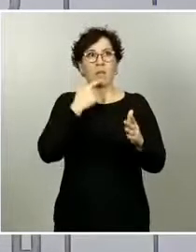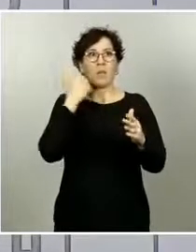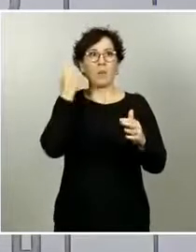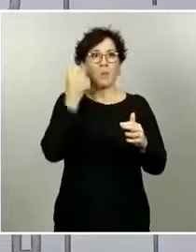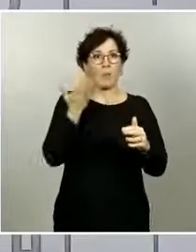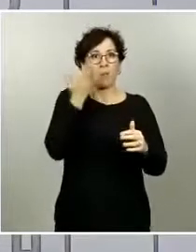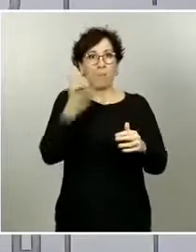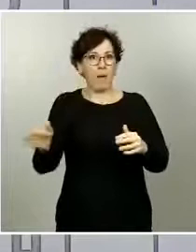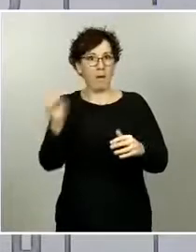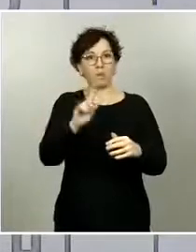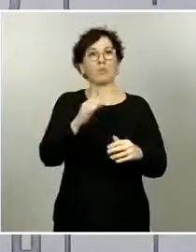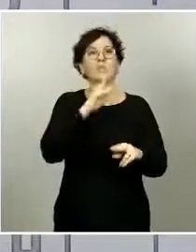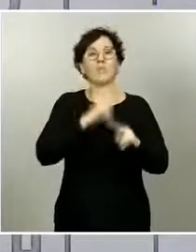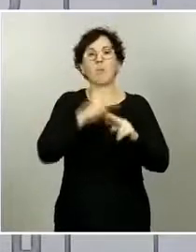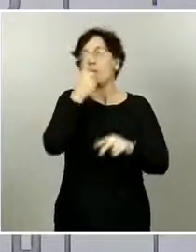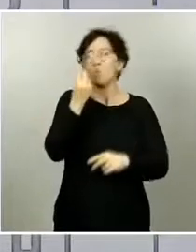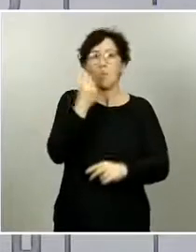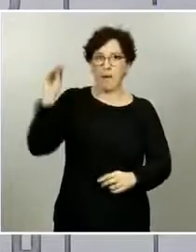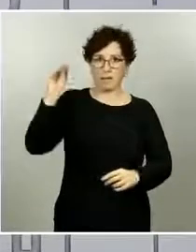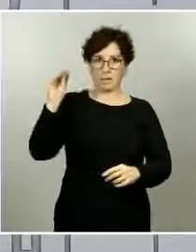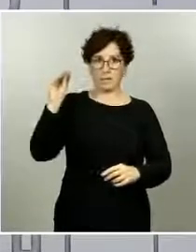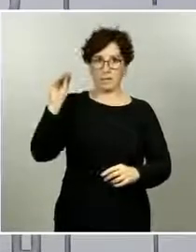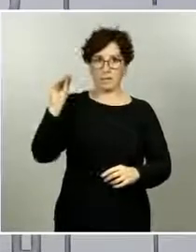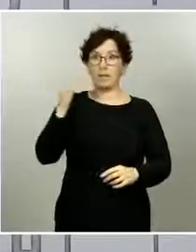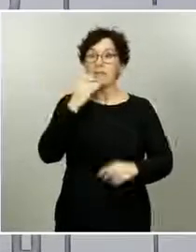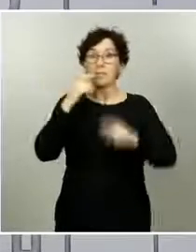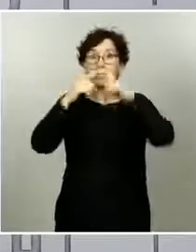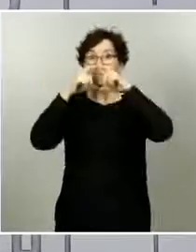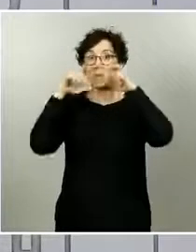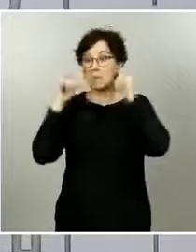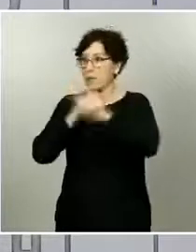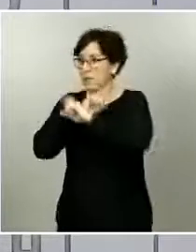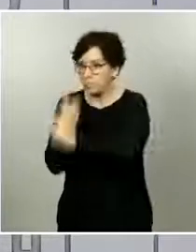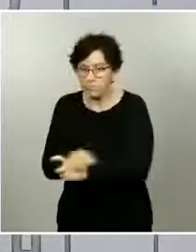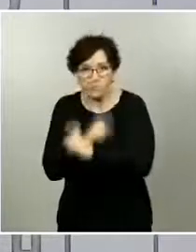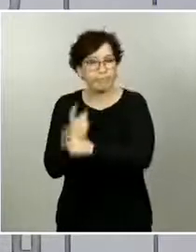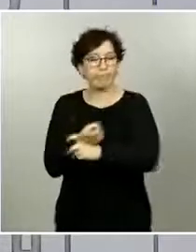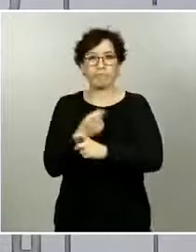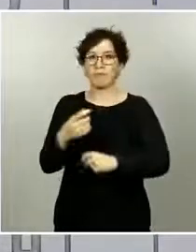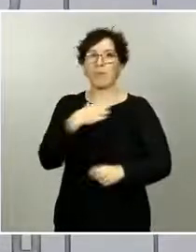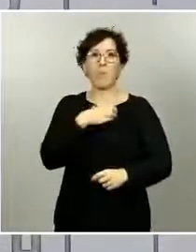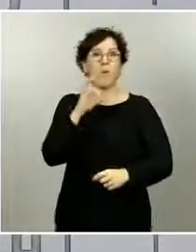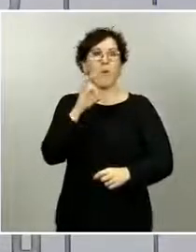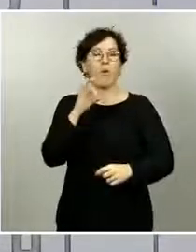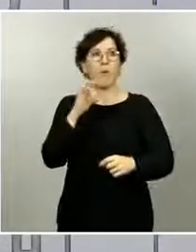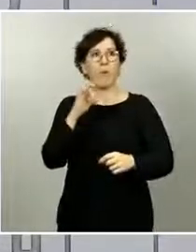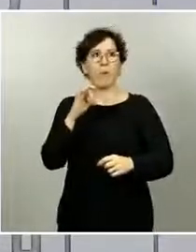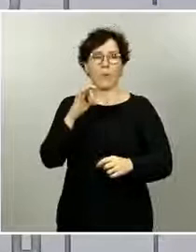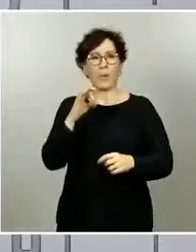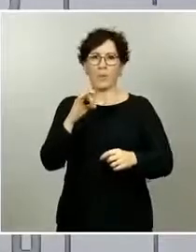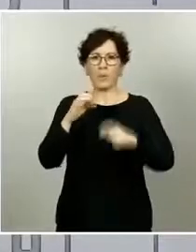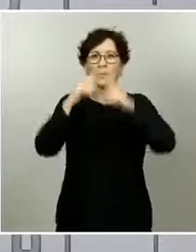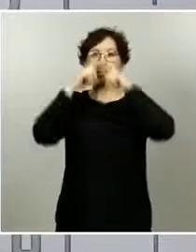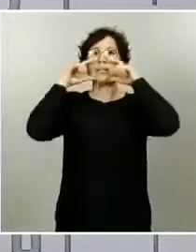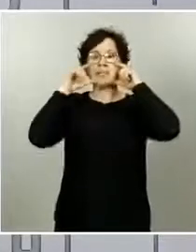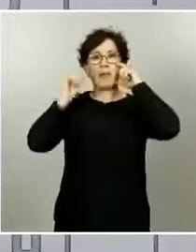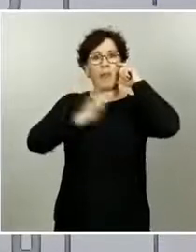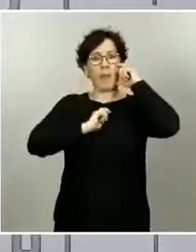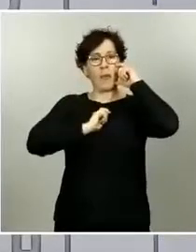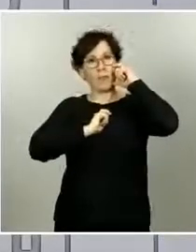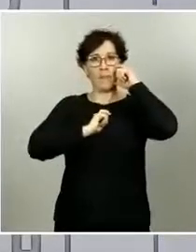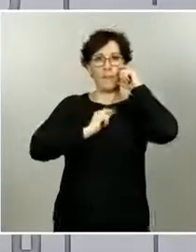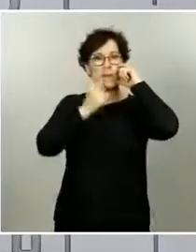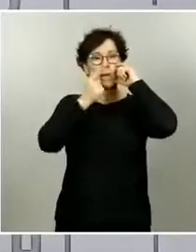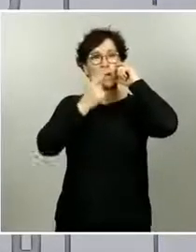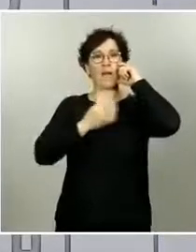Pero a mí no me parecen ni bien ni mal. Yo creo que es una medida más de protección que quien no tenga acceso a la mascarilla